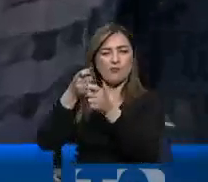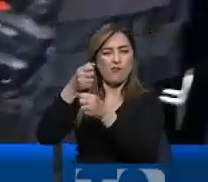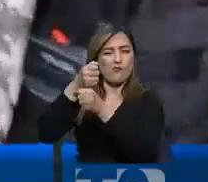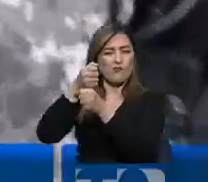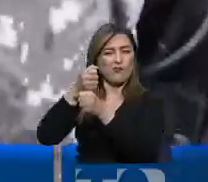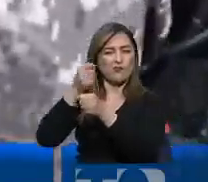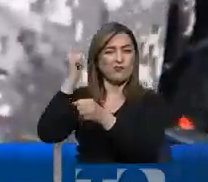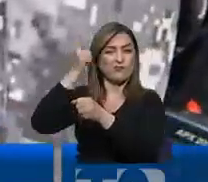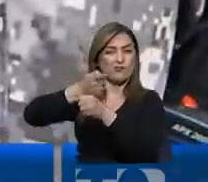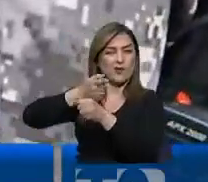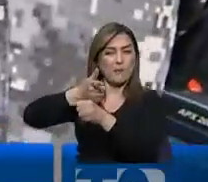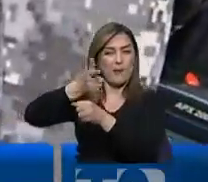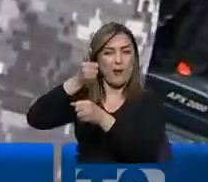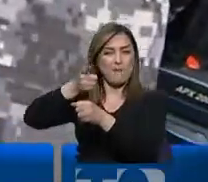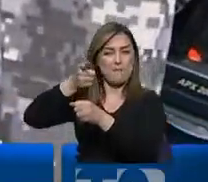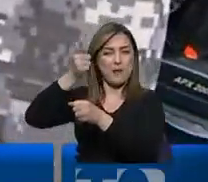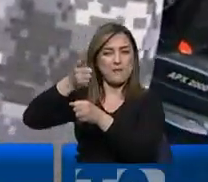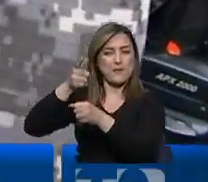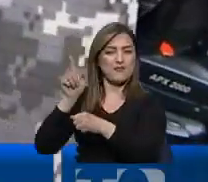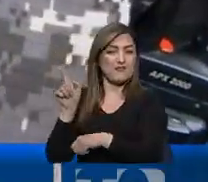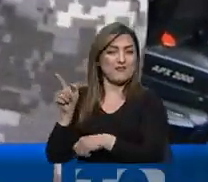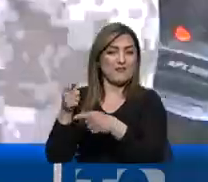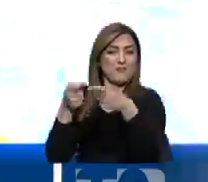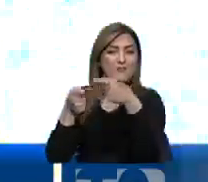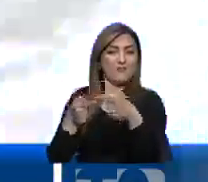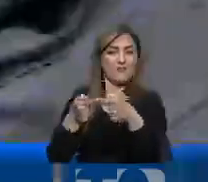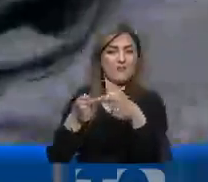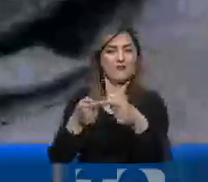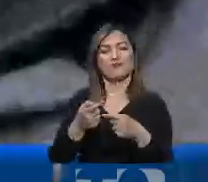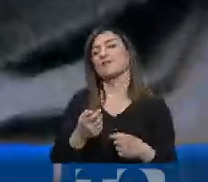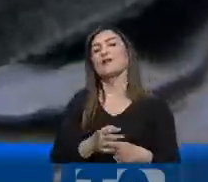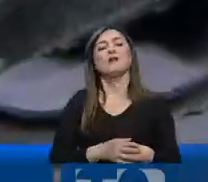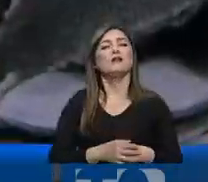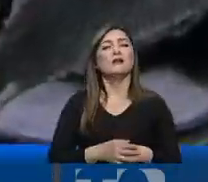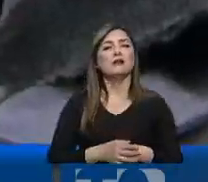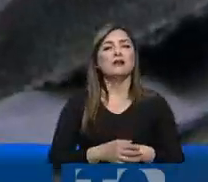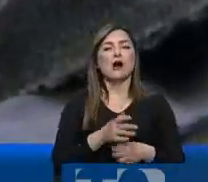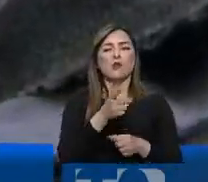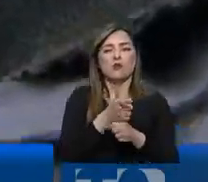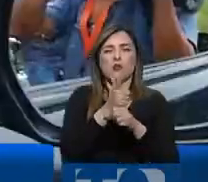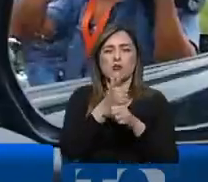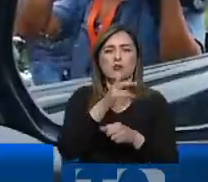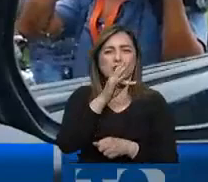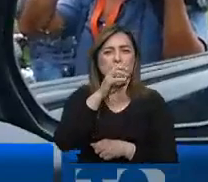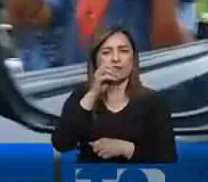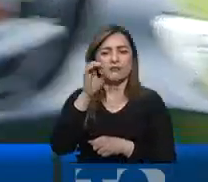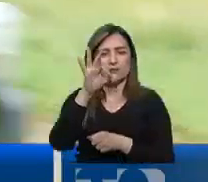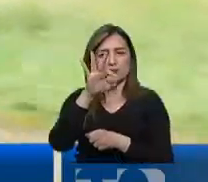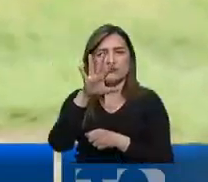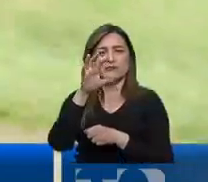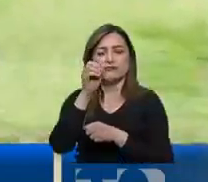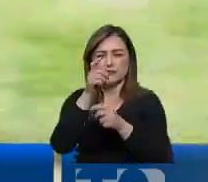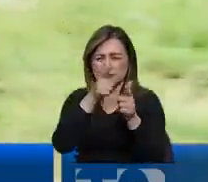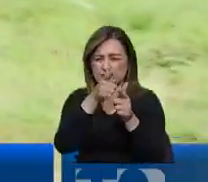Son detonaciones con armas de largo alcance. Fusiles que dan de 700 a 950 disparos por minuto. ¡Fuego!